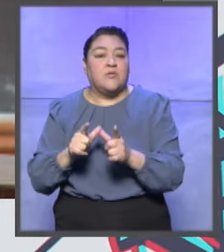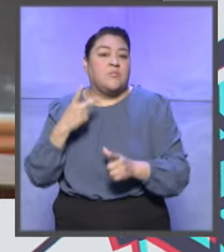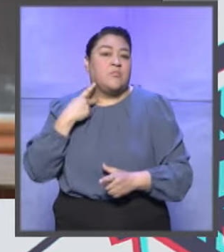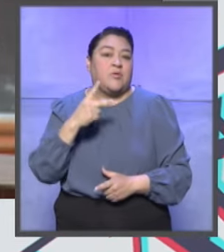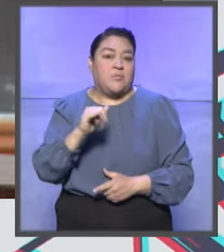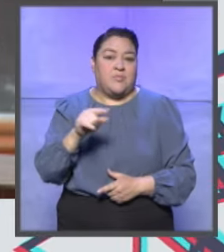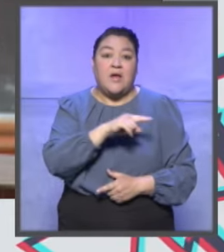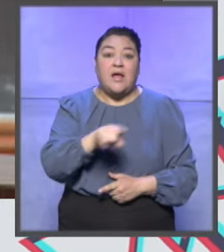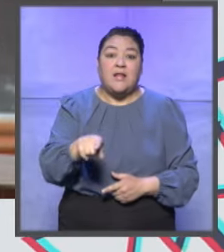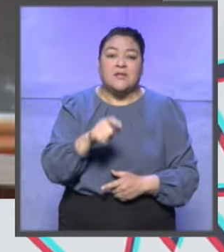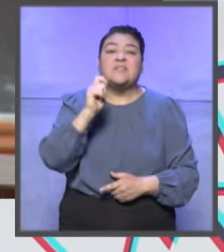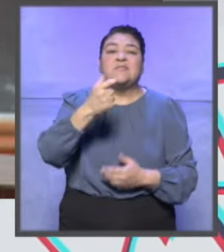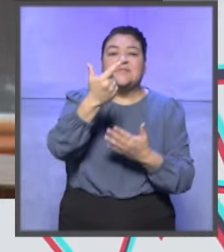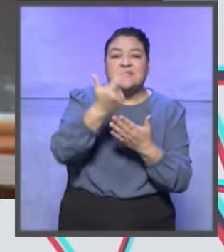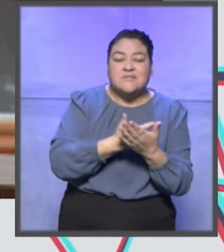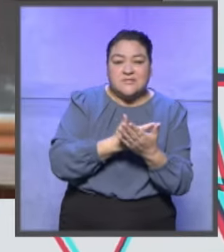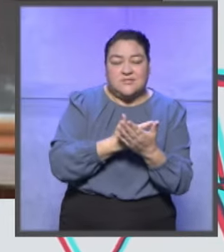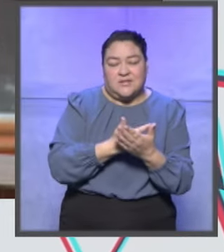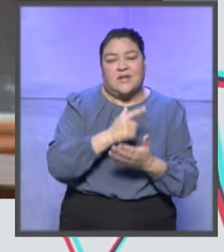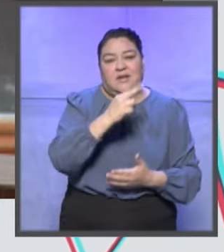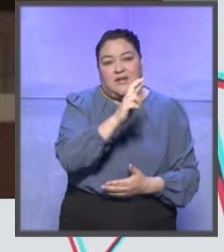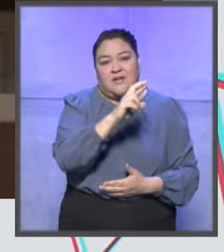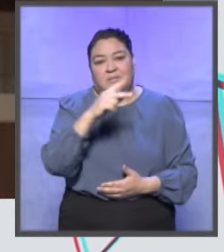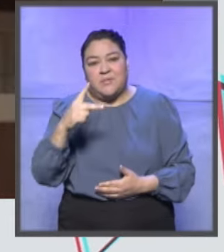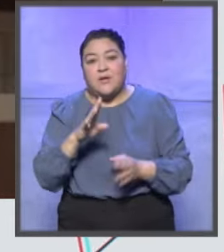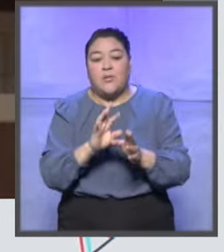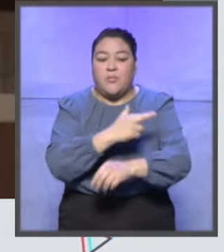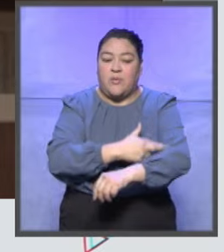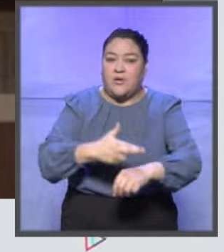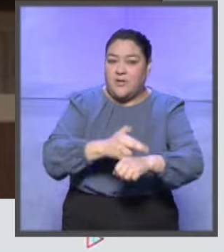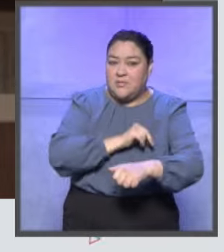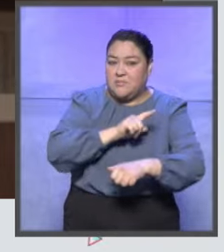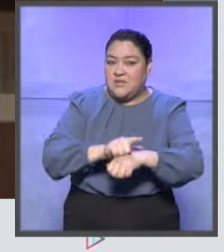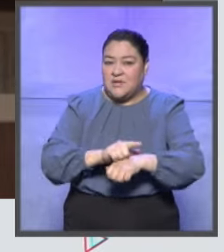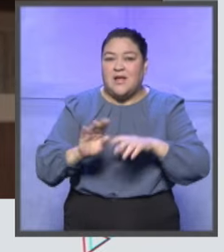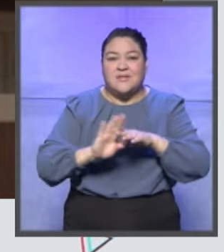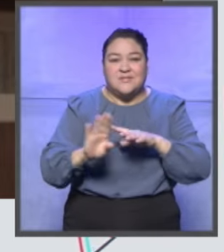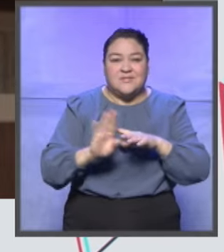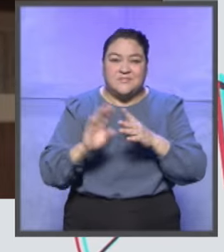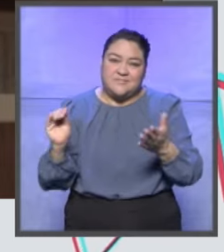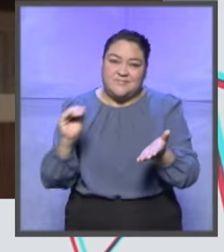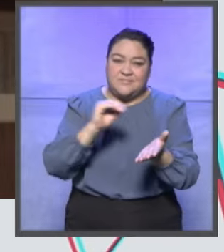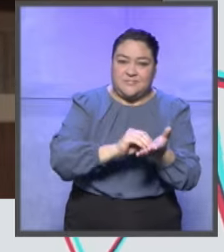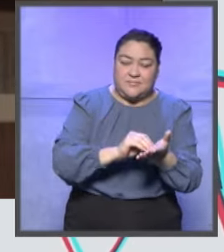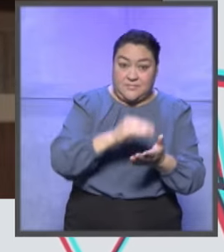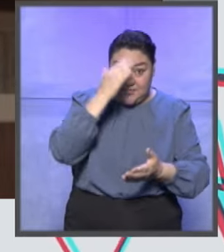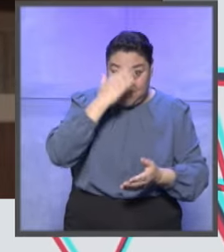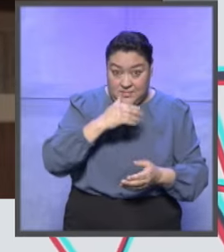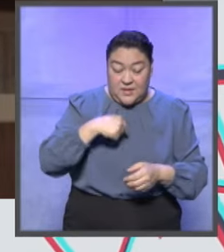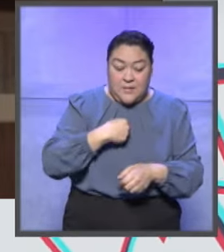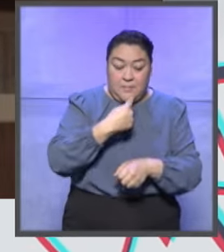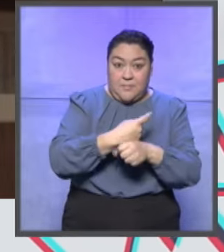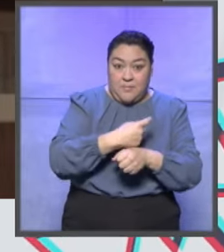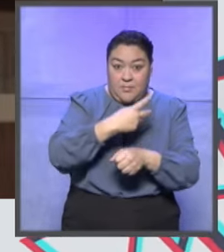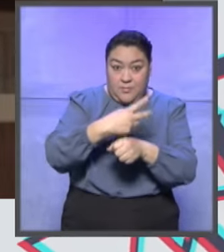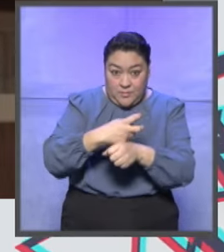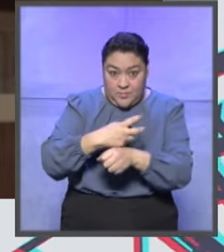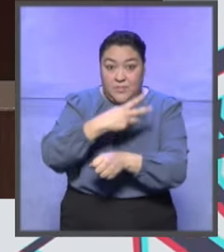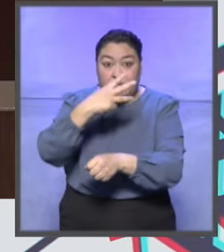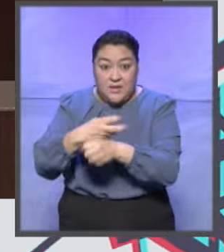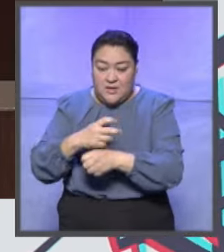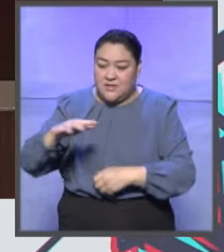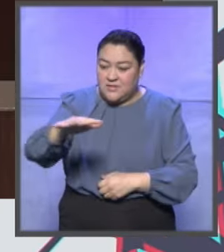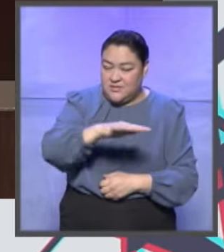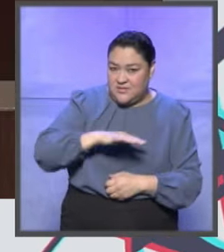por el principio de representación proporcional a través de la acción afirmativa migrante. En la primera, segunda, tercera y